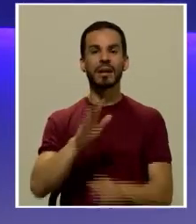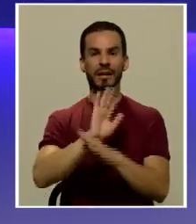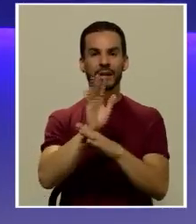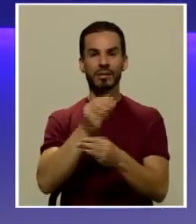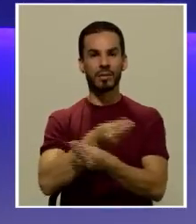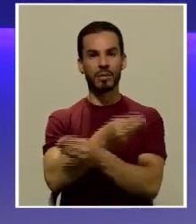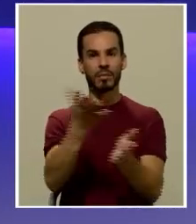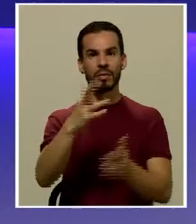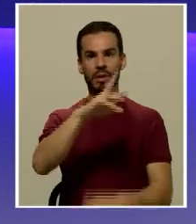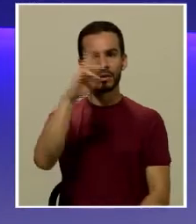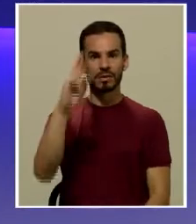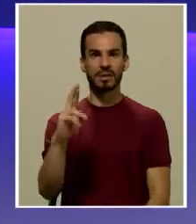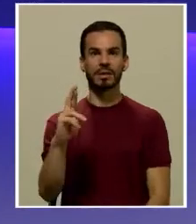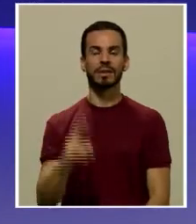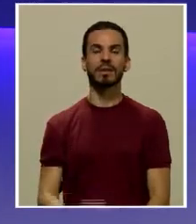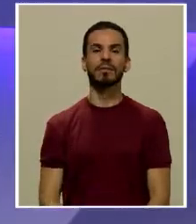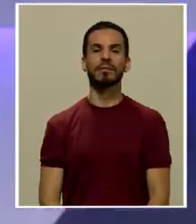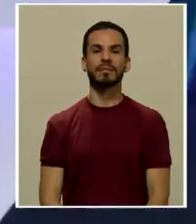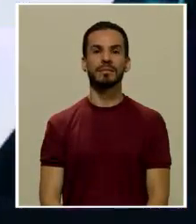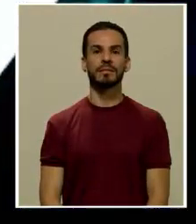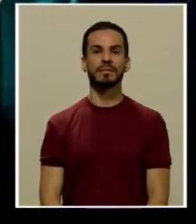pública de Costa Rica